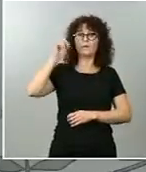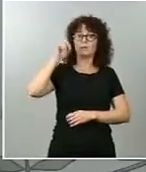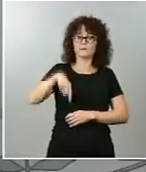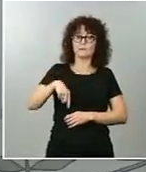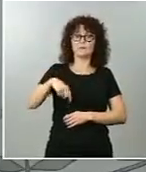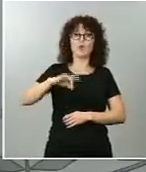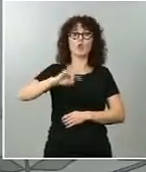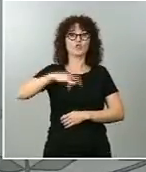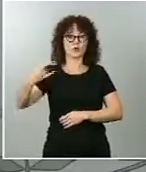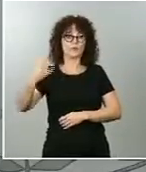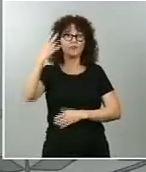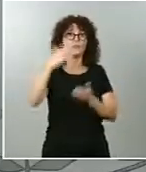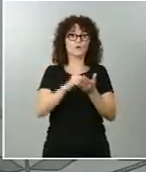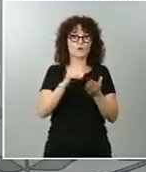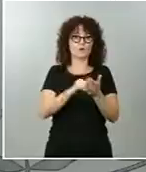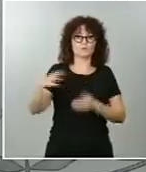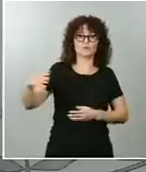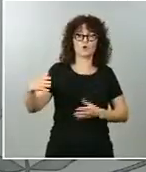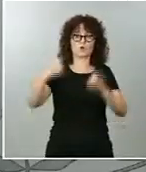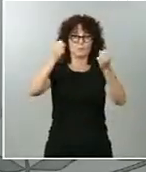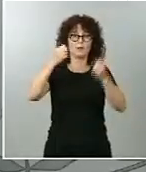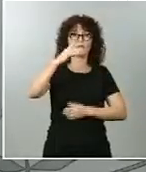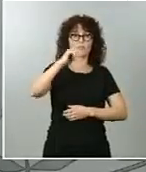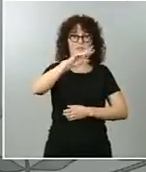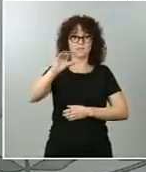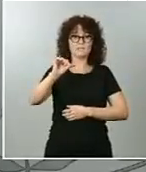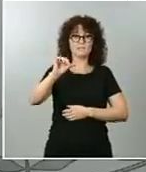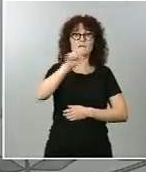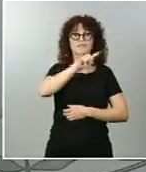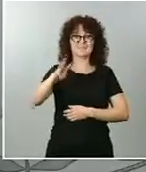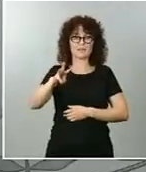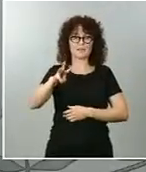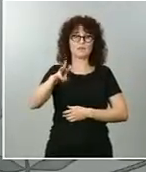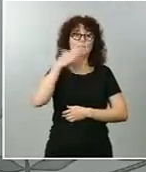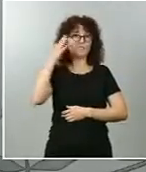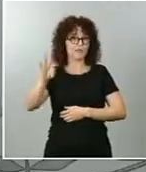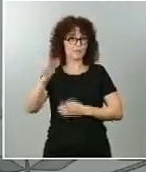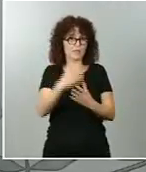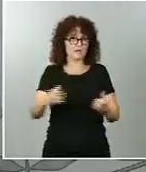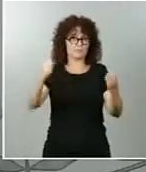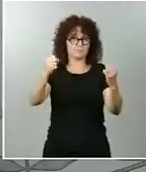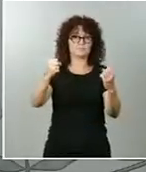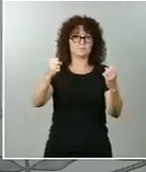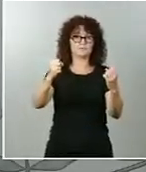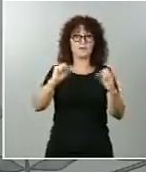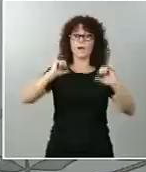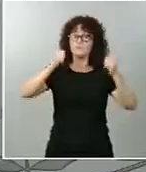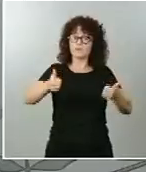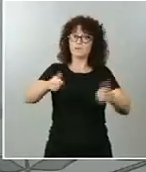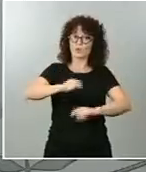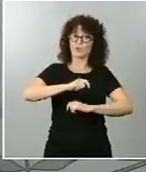cinco veces ganador de la Copa de IBI, trece veces ganador de Roland Garros. Y, como decía al principio, nos honra el